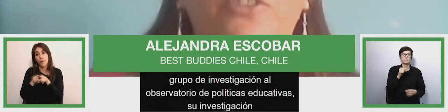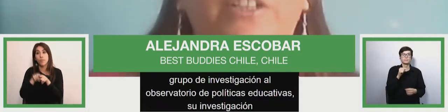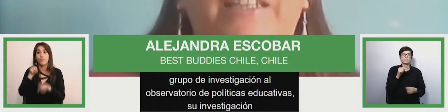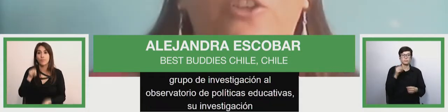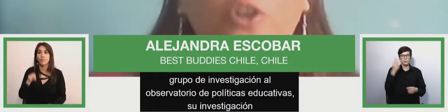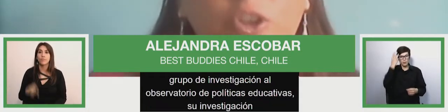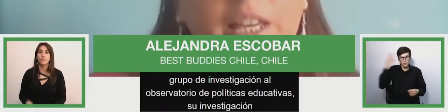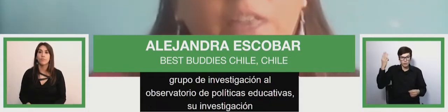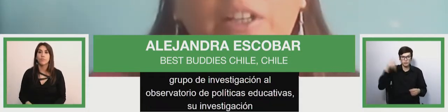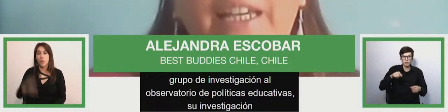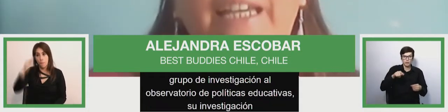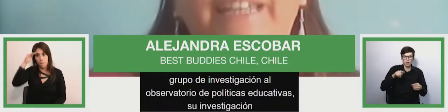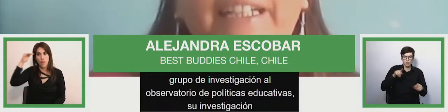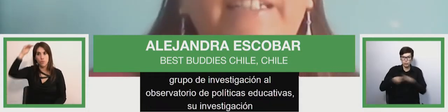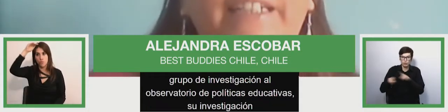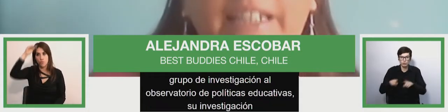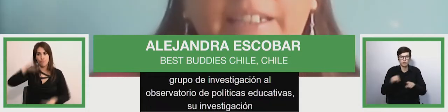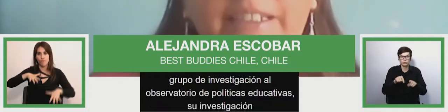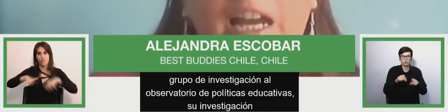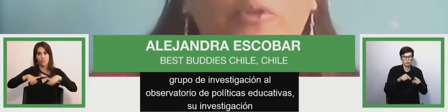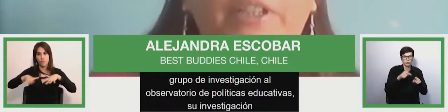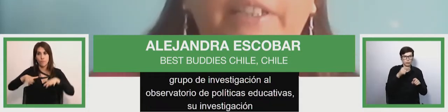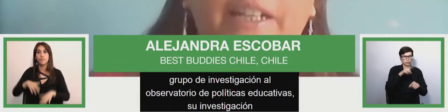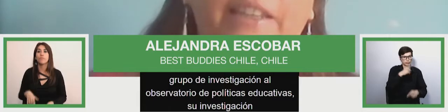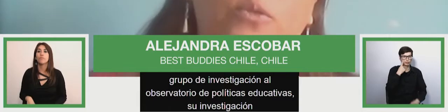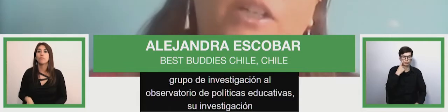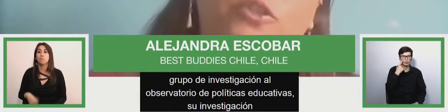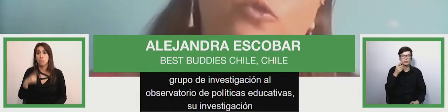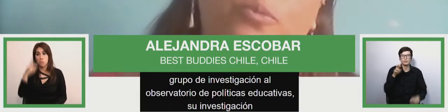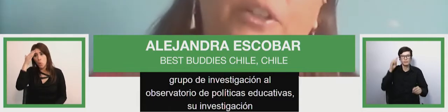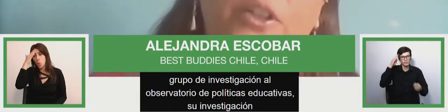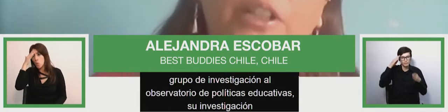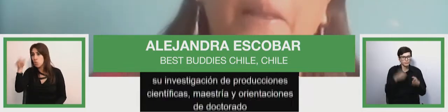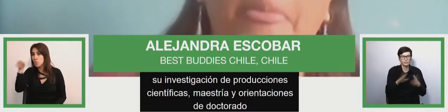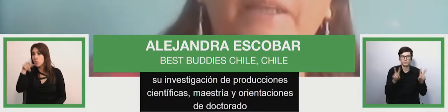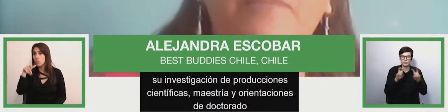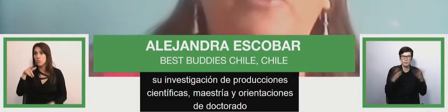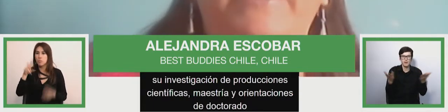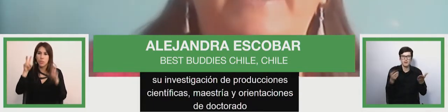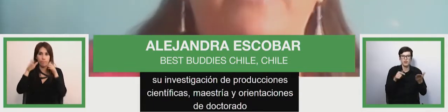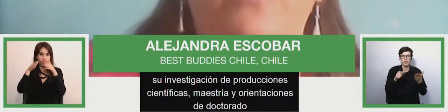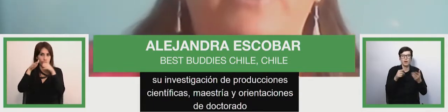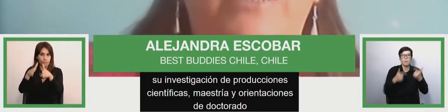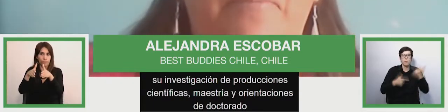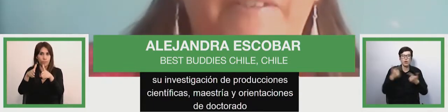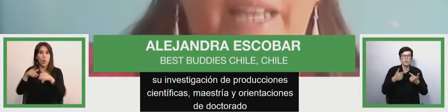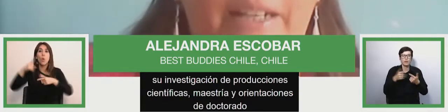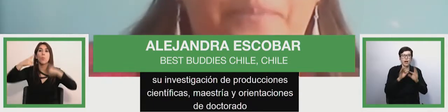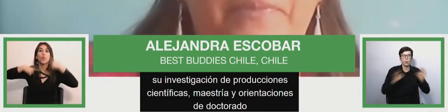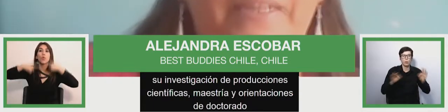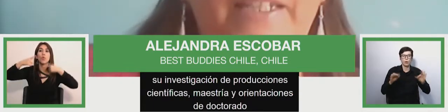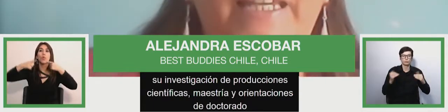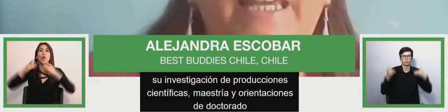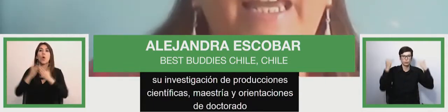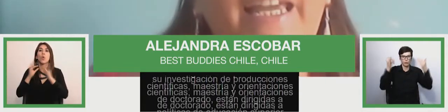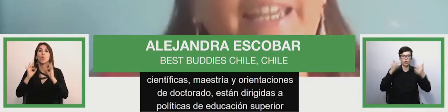orientaciones de doctorado están dirigidas a políticas de educación superior y políticas de educación especial.